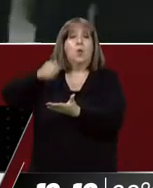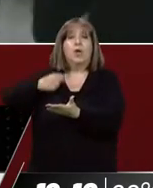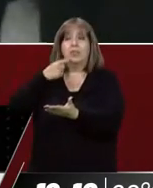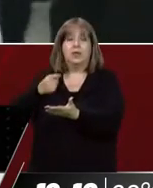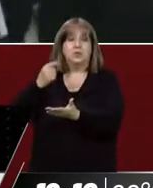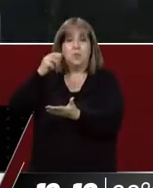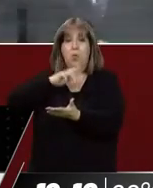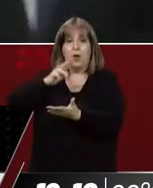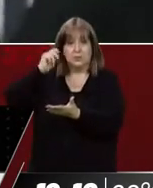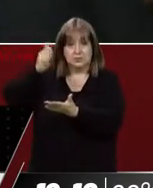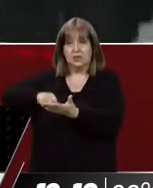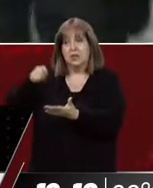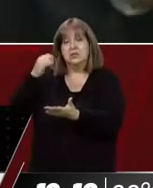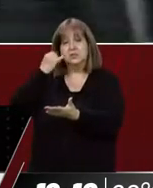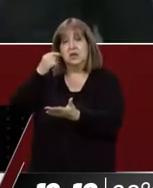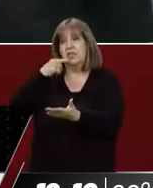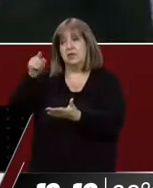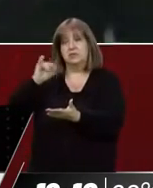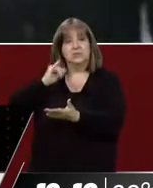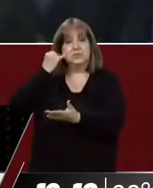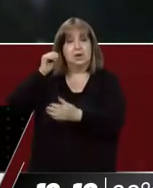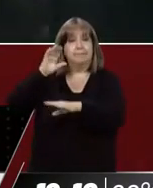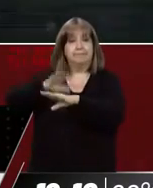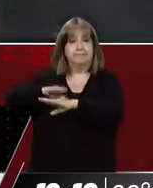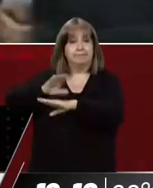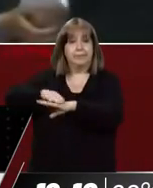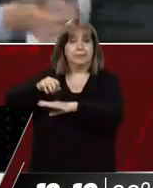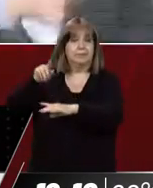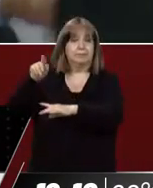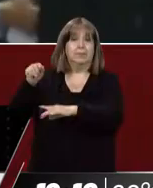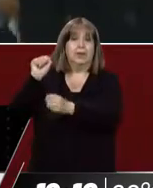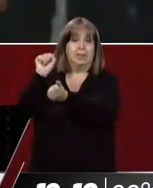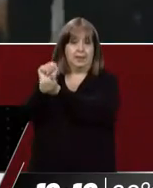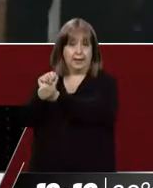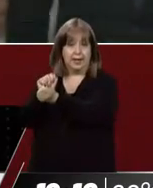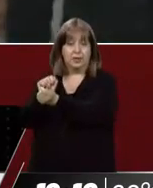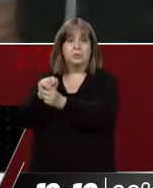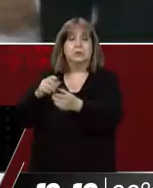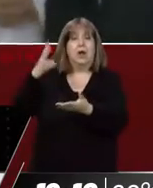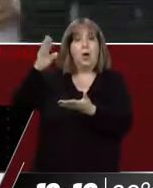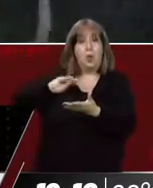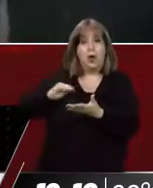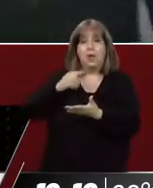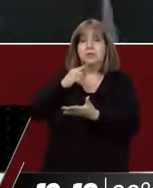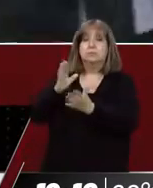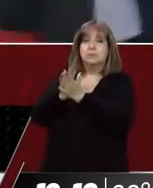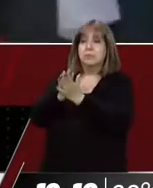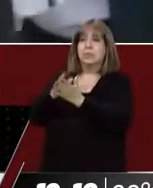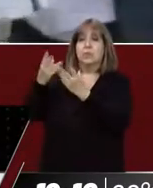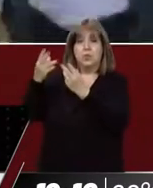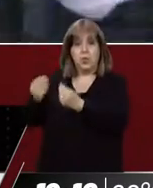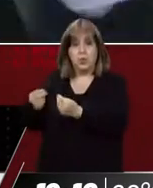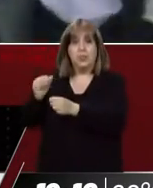porcentaje de condenas erradas que se da en el ámbito judicial y, segundo, que una eventual